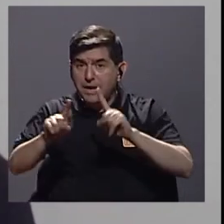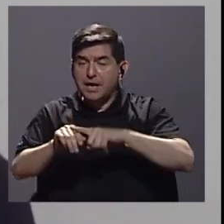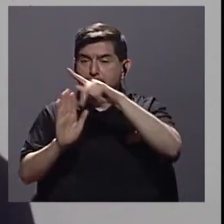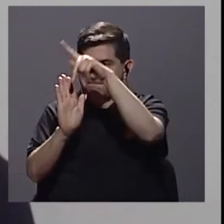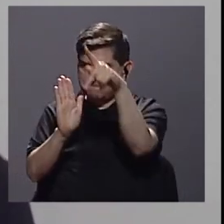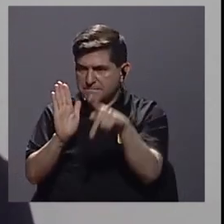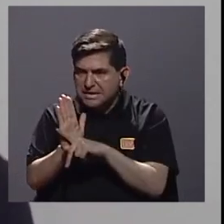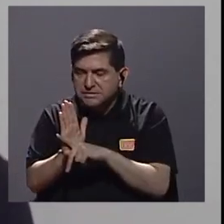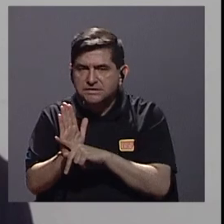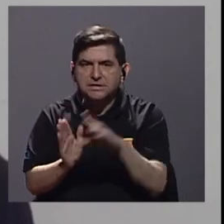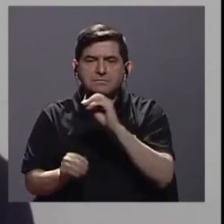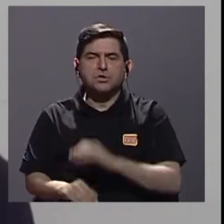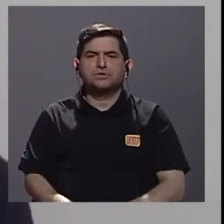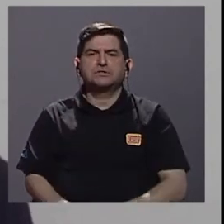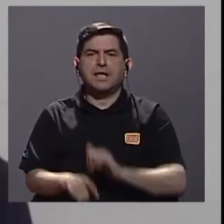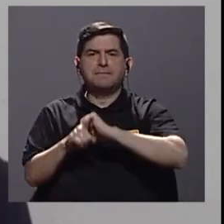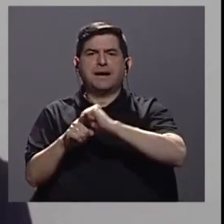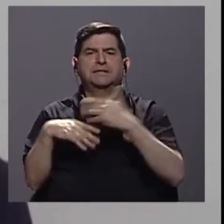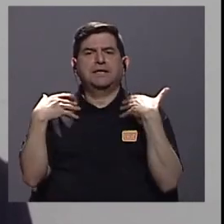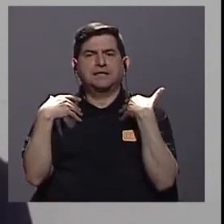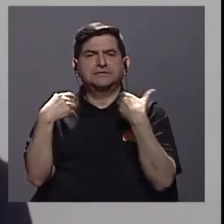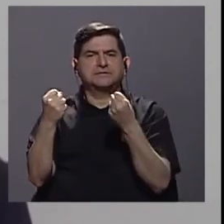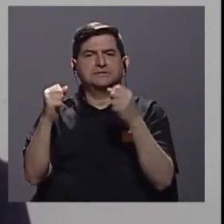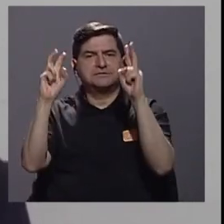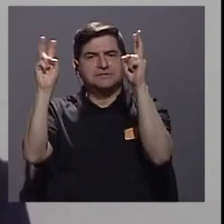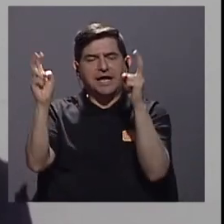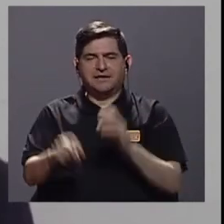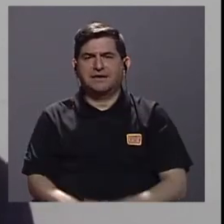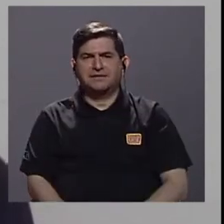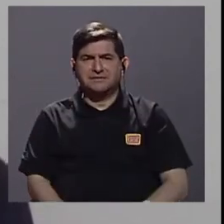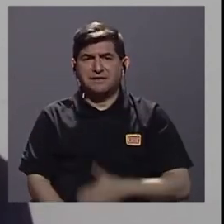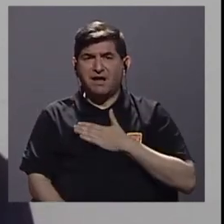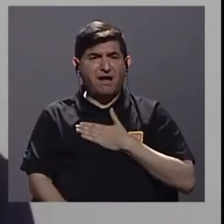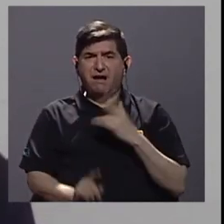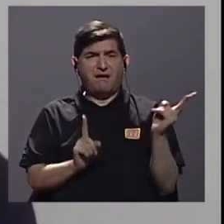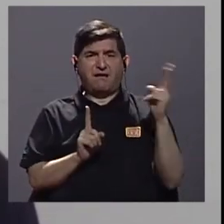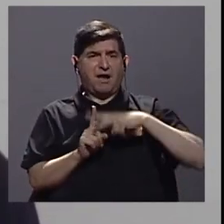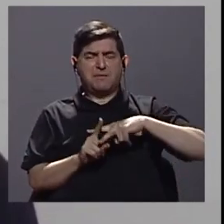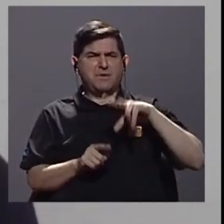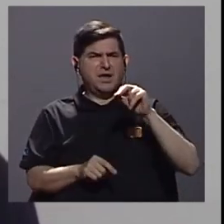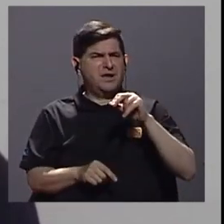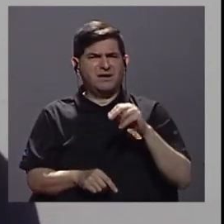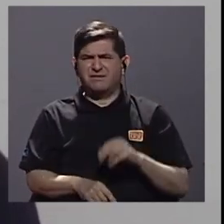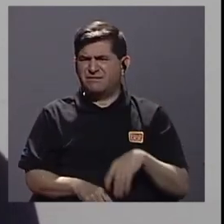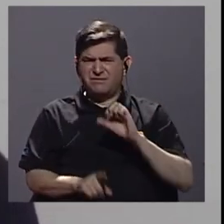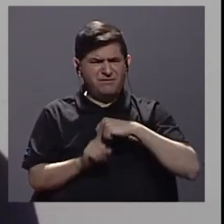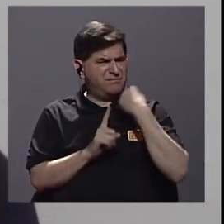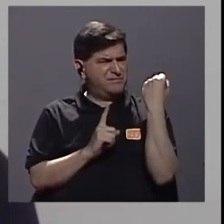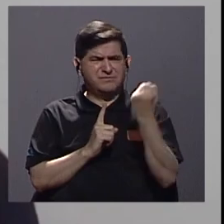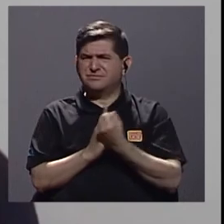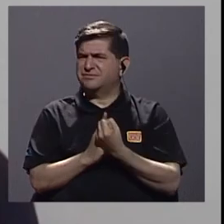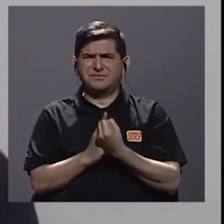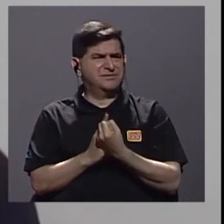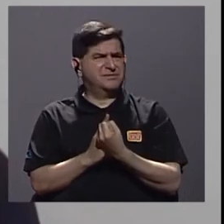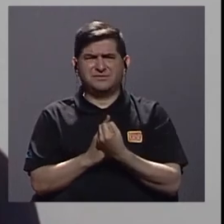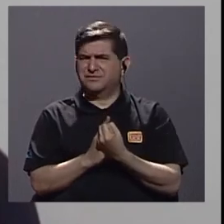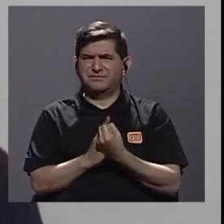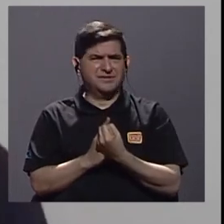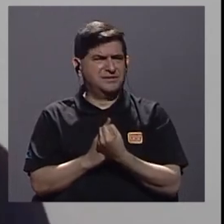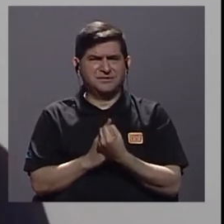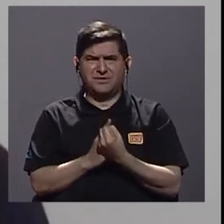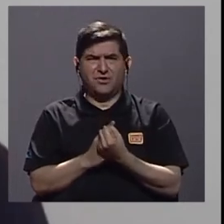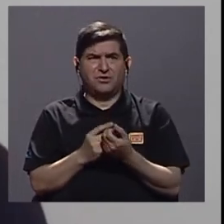principios y una serie de sanas prácticas. ¿Verdad? El a mí no me aplica no debería ser, digamos,